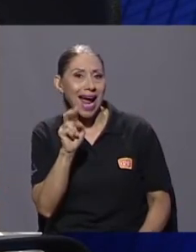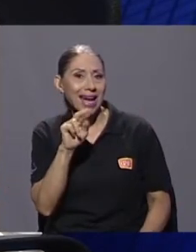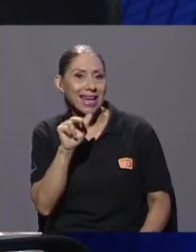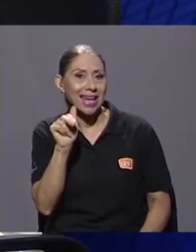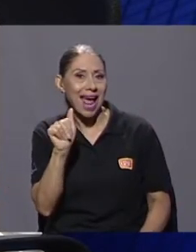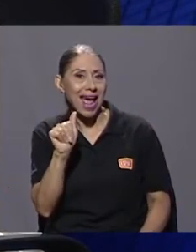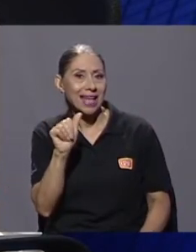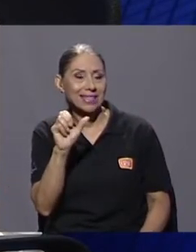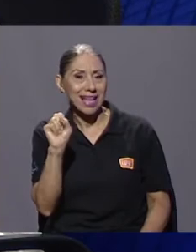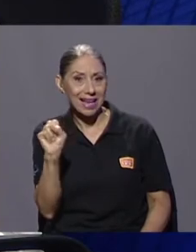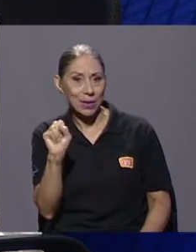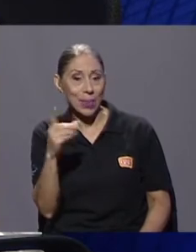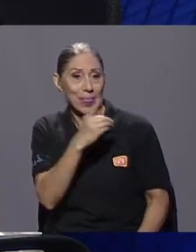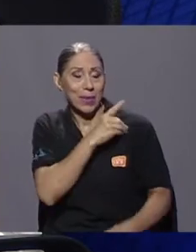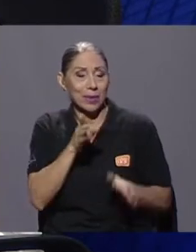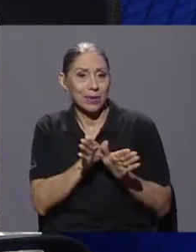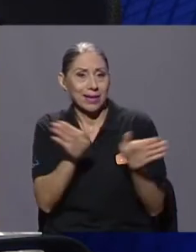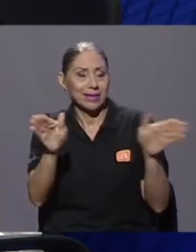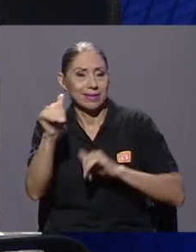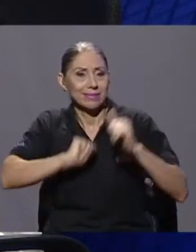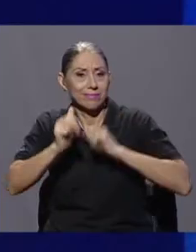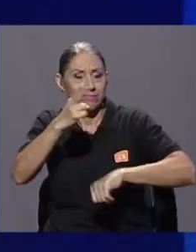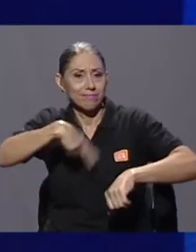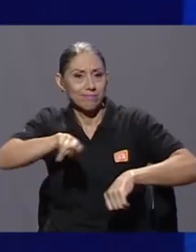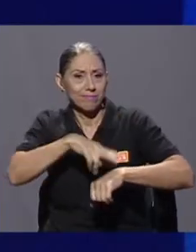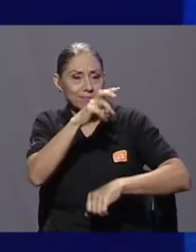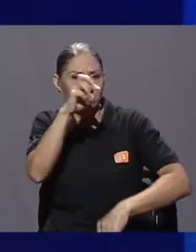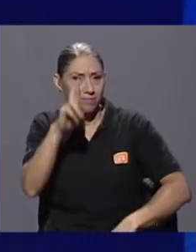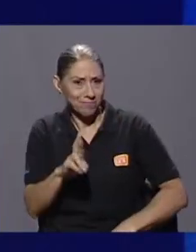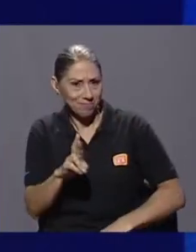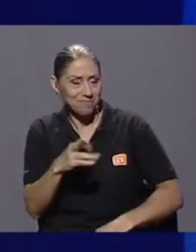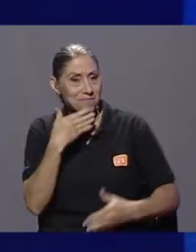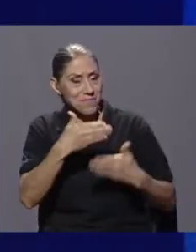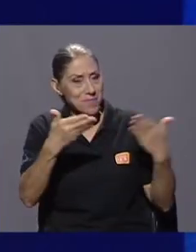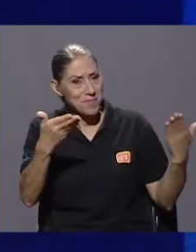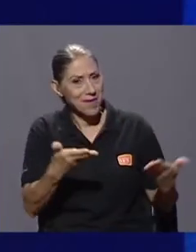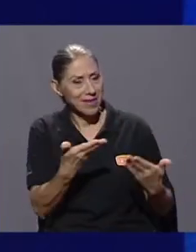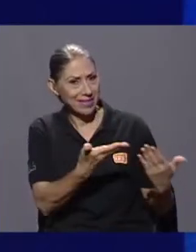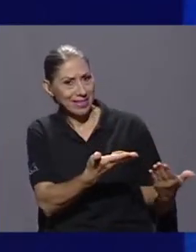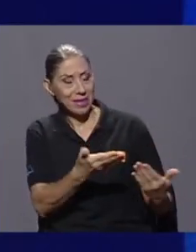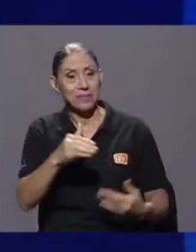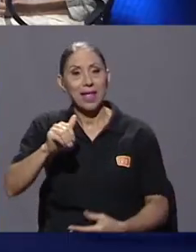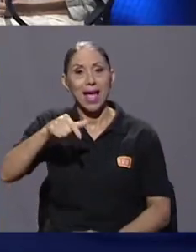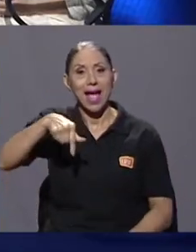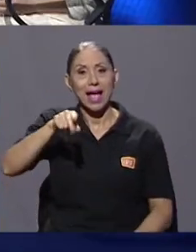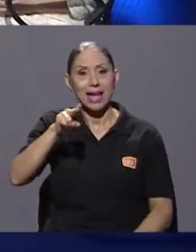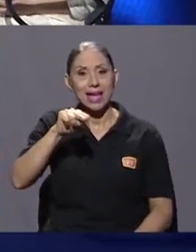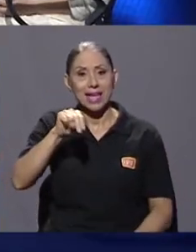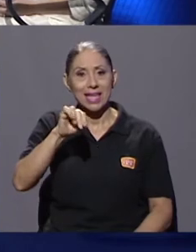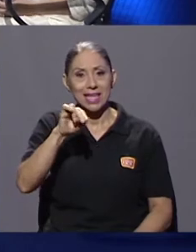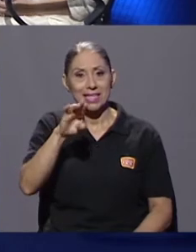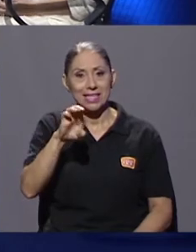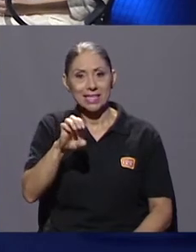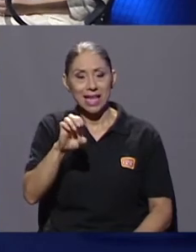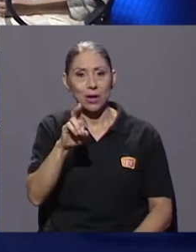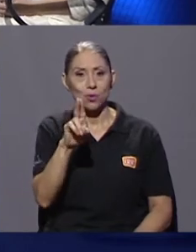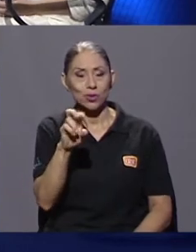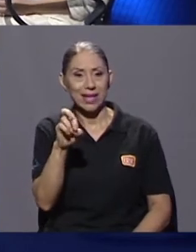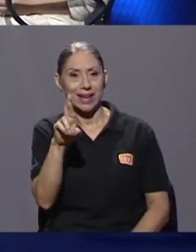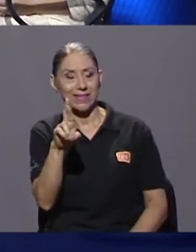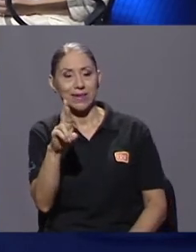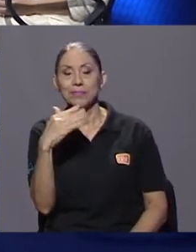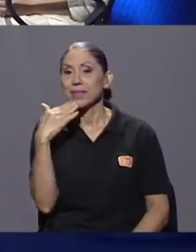directora general del Teatro Nacional de Costa Rica. Karina, bienvenida a 15 UCR. Muchísimas gracias por la